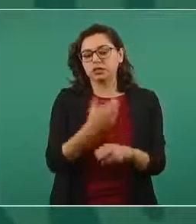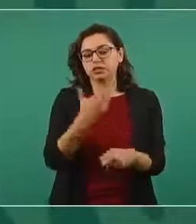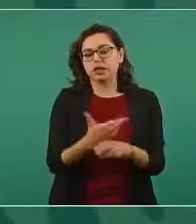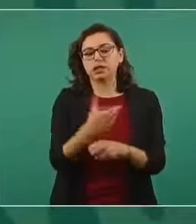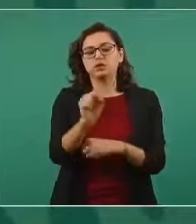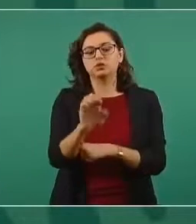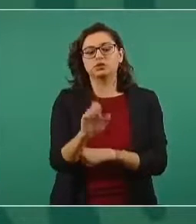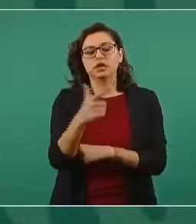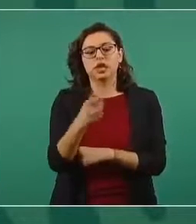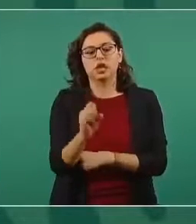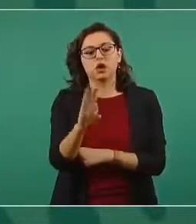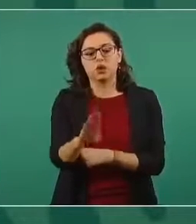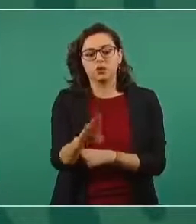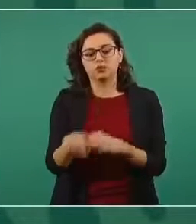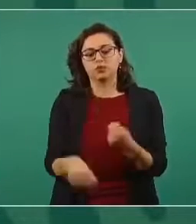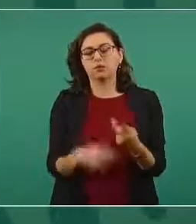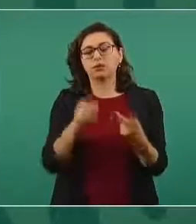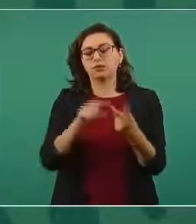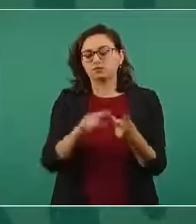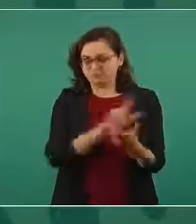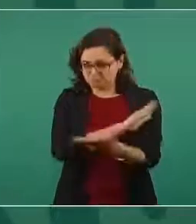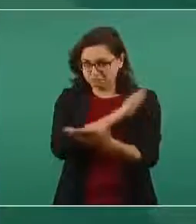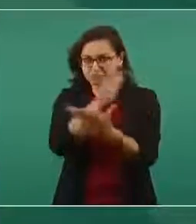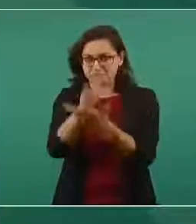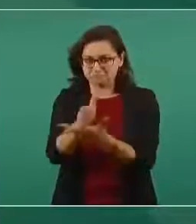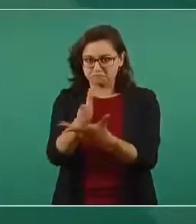van a ir a ver